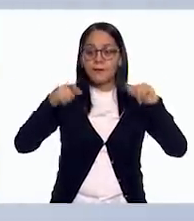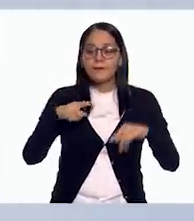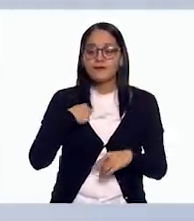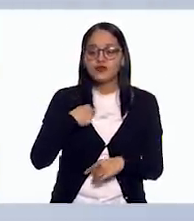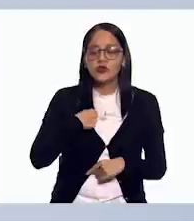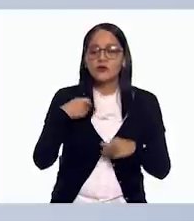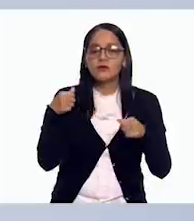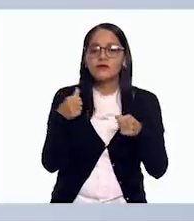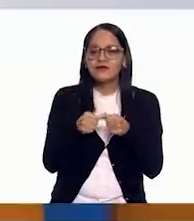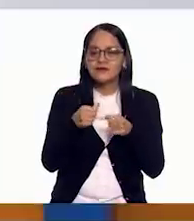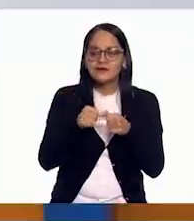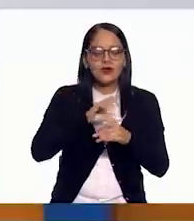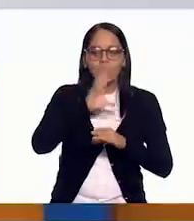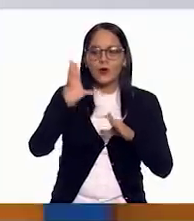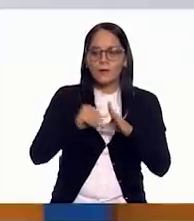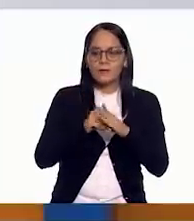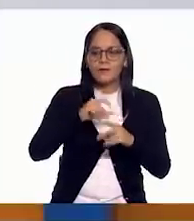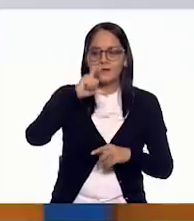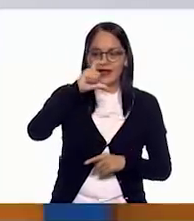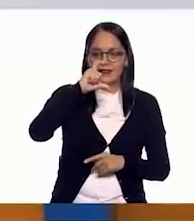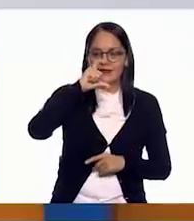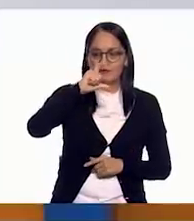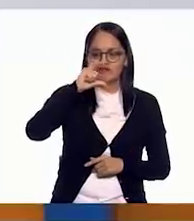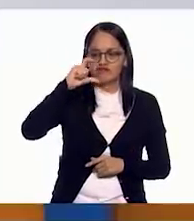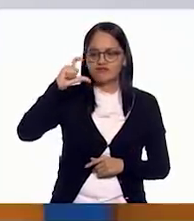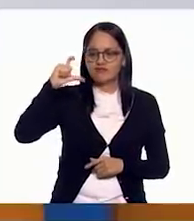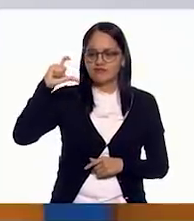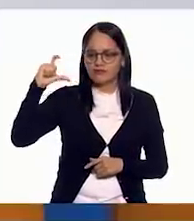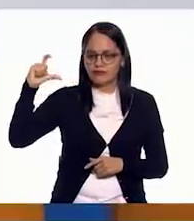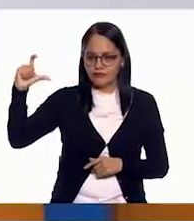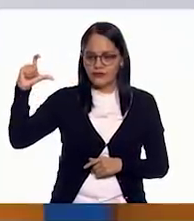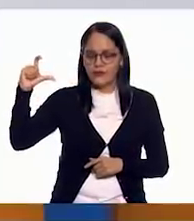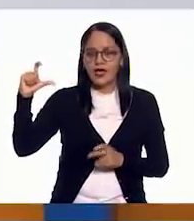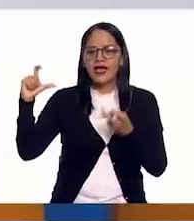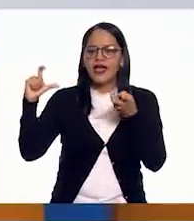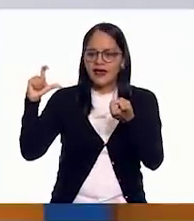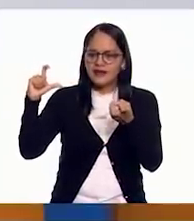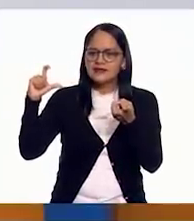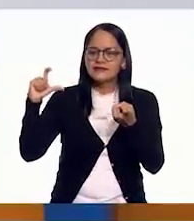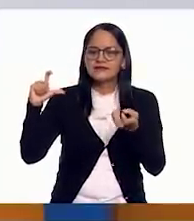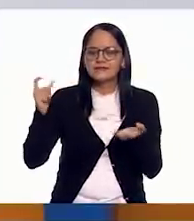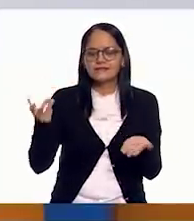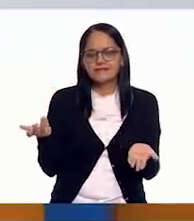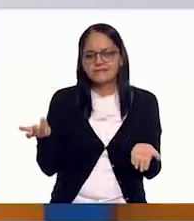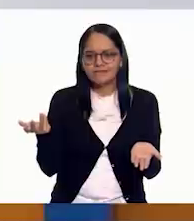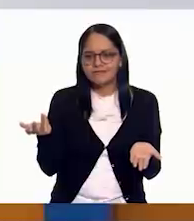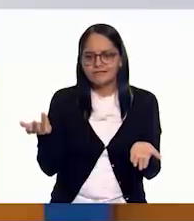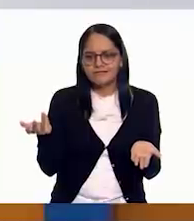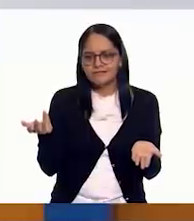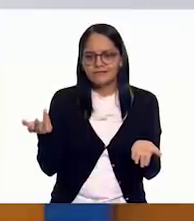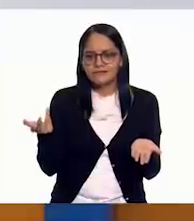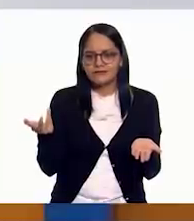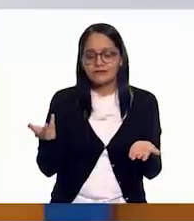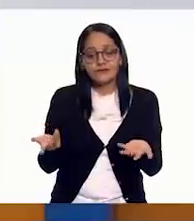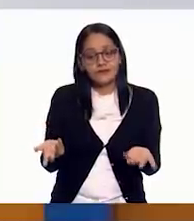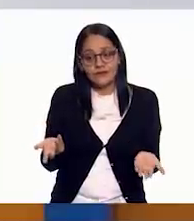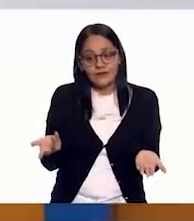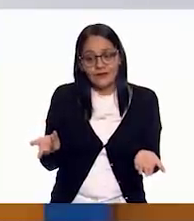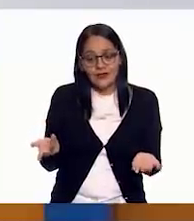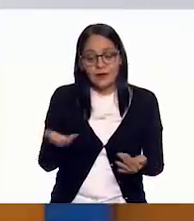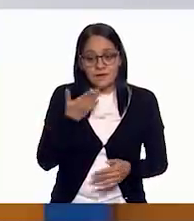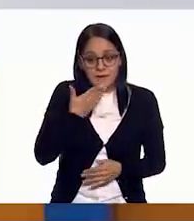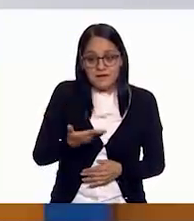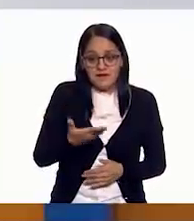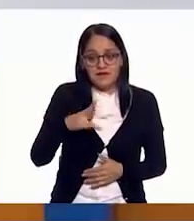hice todo con letras mayúsculas. Ajá. Y esto es algo que, pues, no es lo más